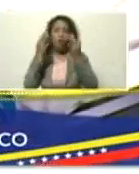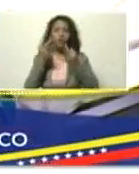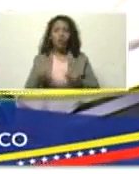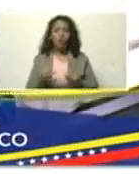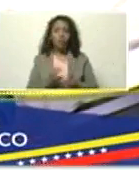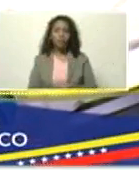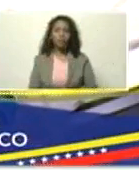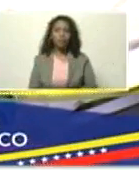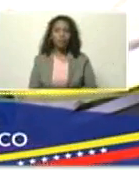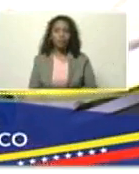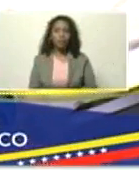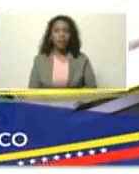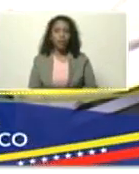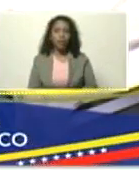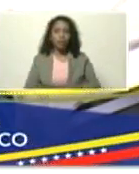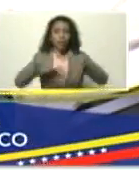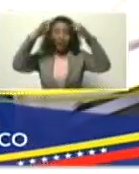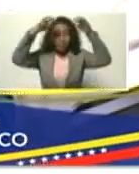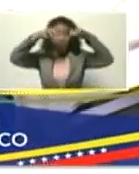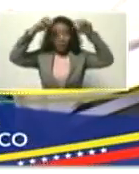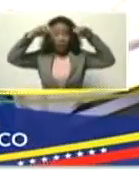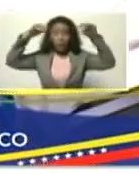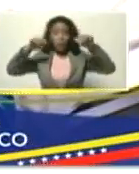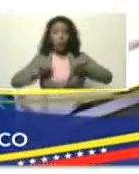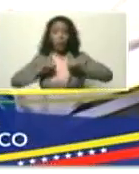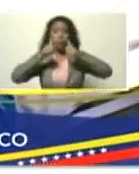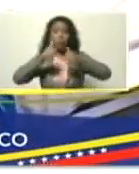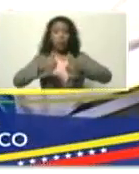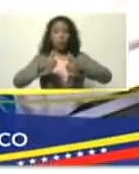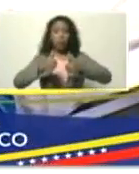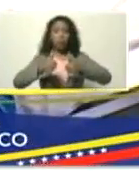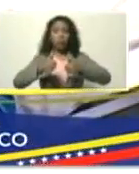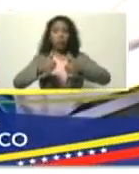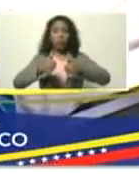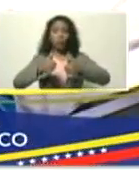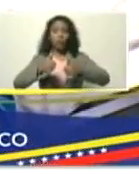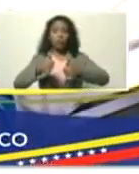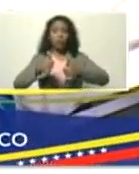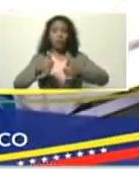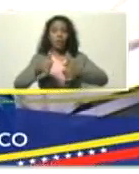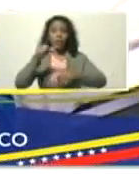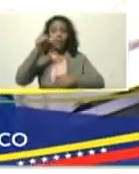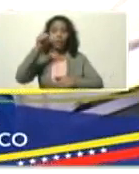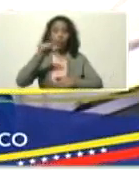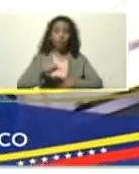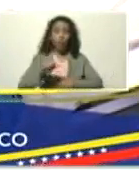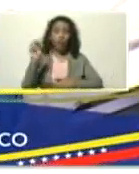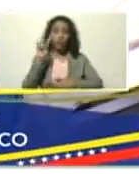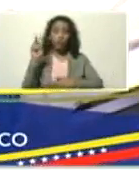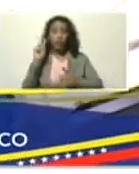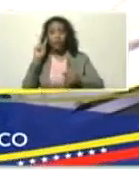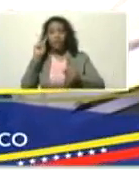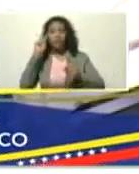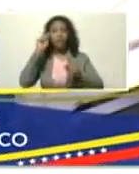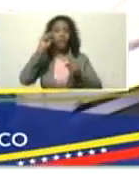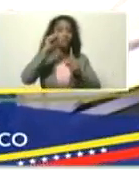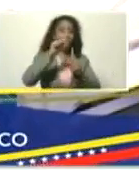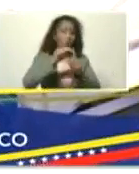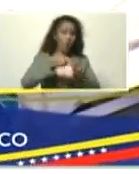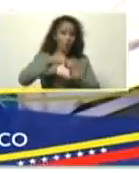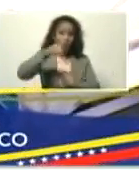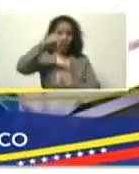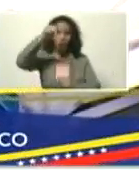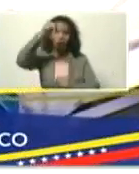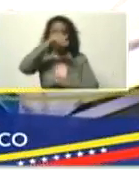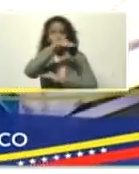y, las lluvias, se inician, desde el sur de Venezuela, hacia, hasta la región norte, cortera,